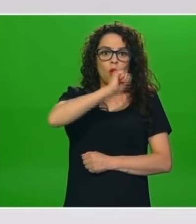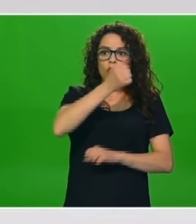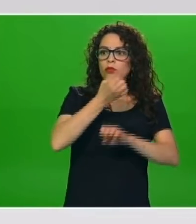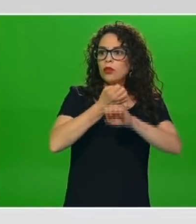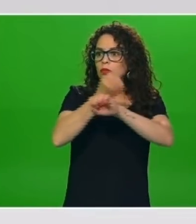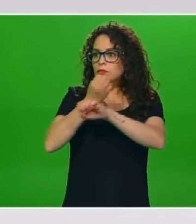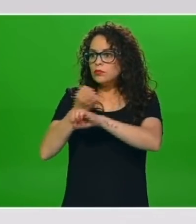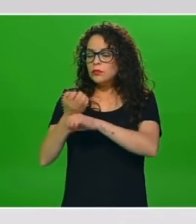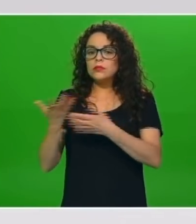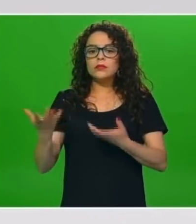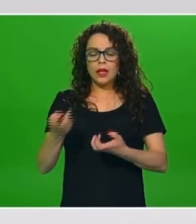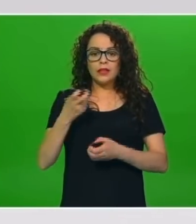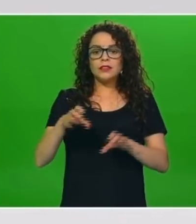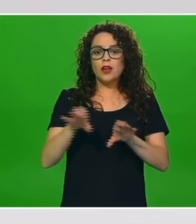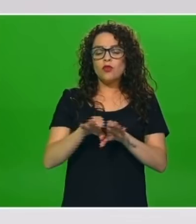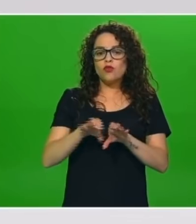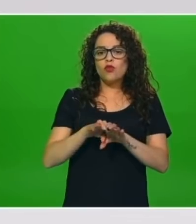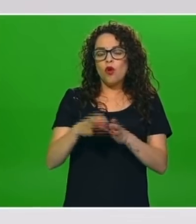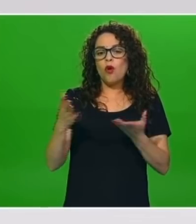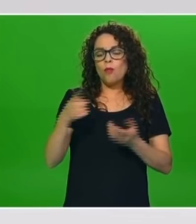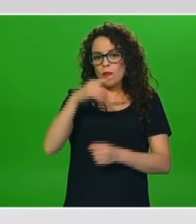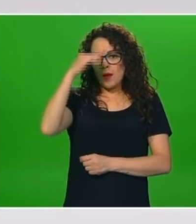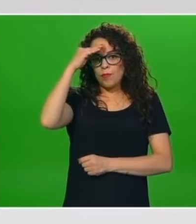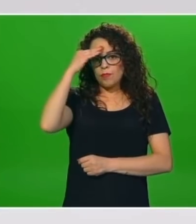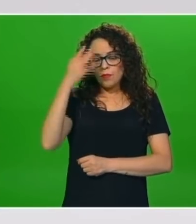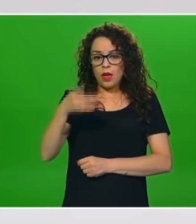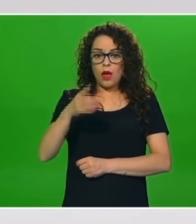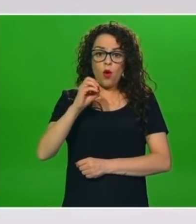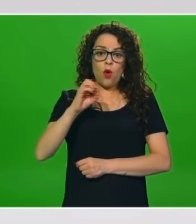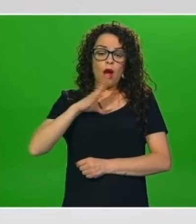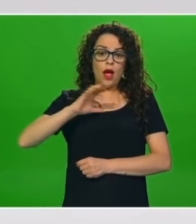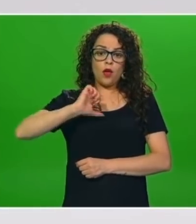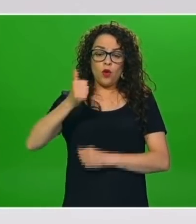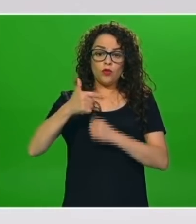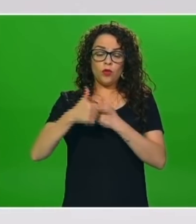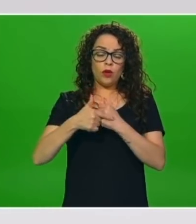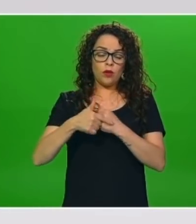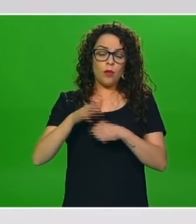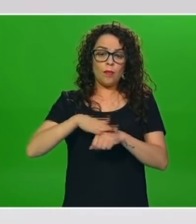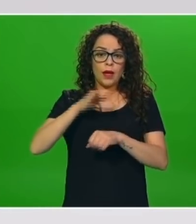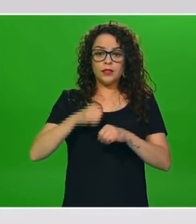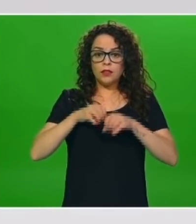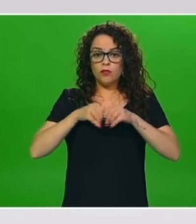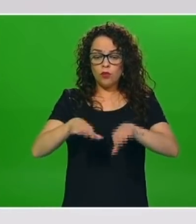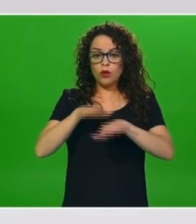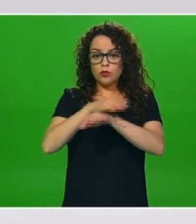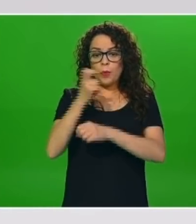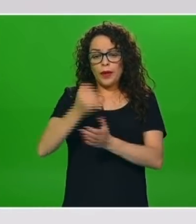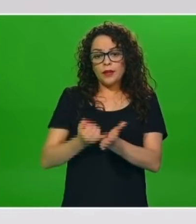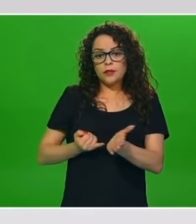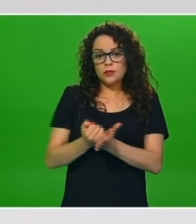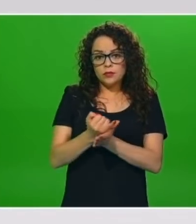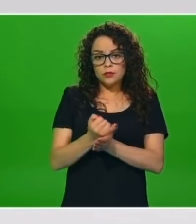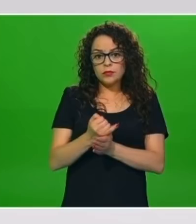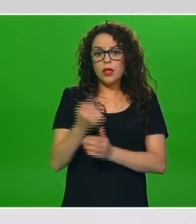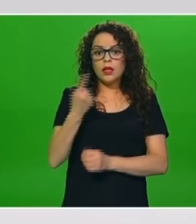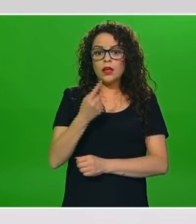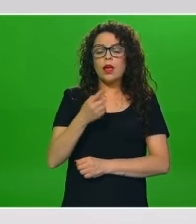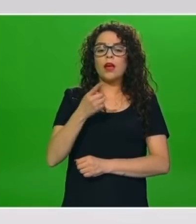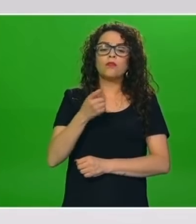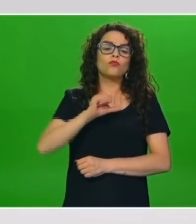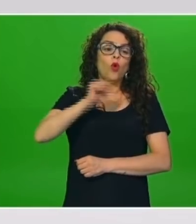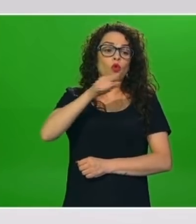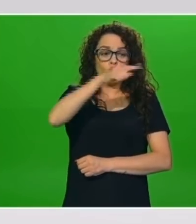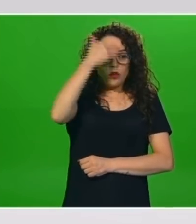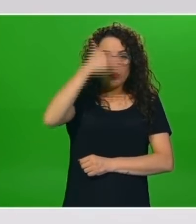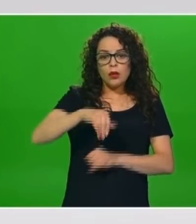saber cómo lo valora y si tiene algún dato más de por qué se ha llegado a esta decisión, más allá de lo que han argumentado las autoridades de Campeche, que